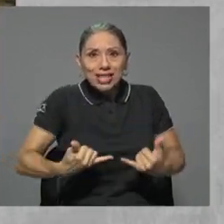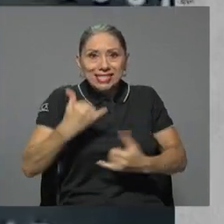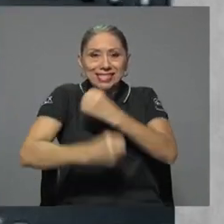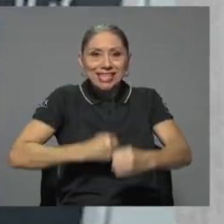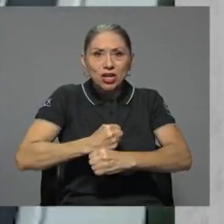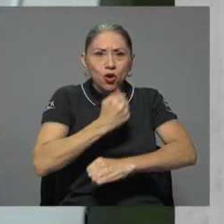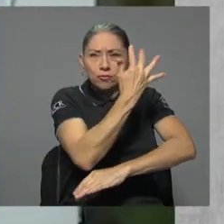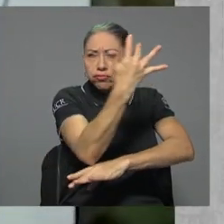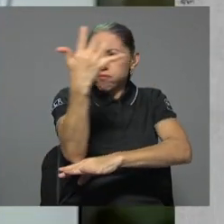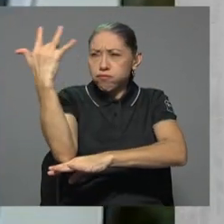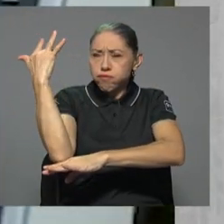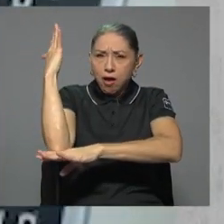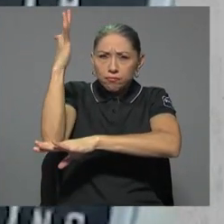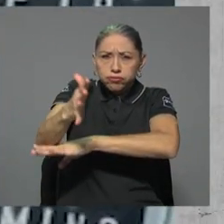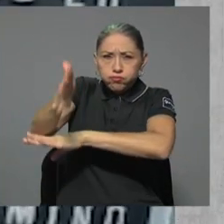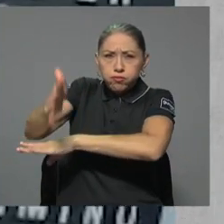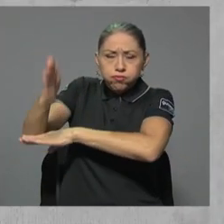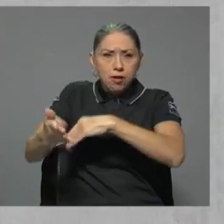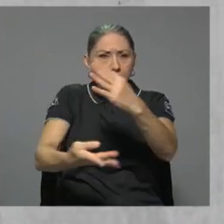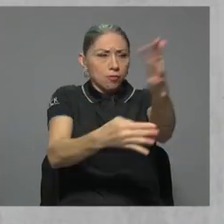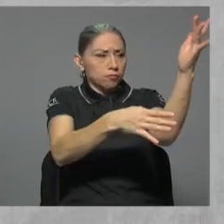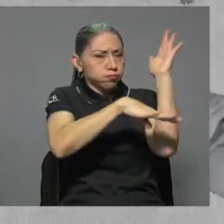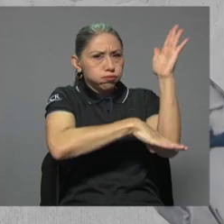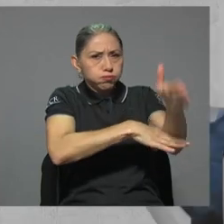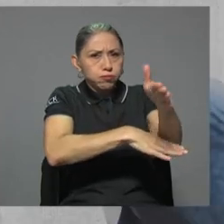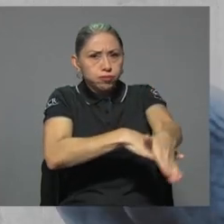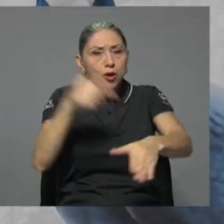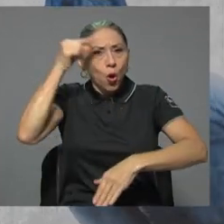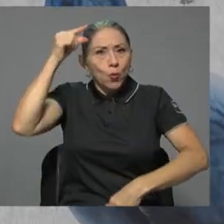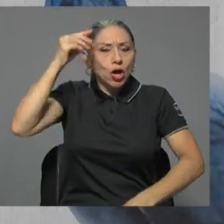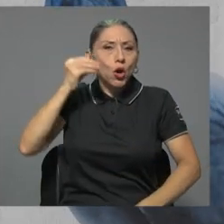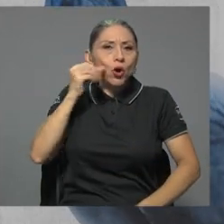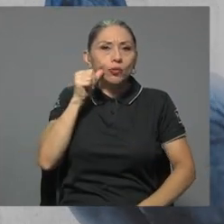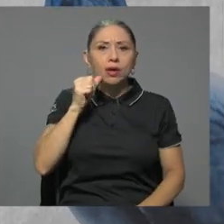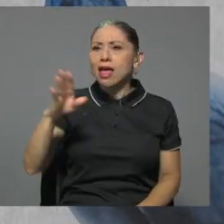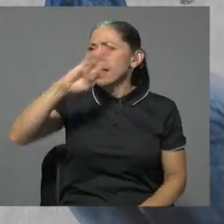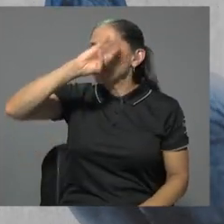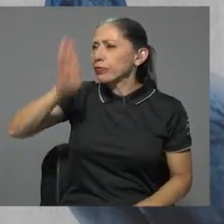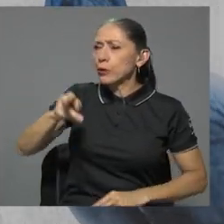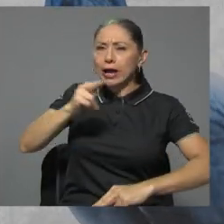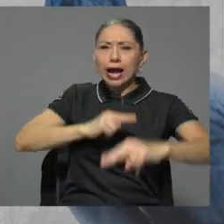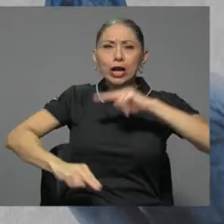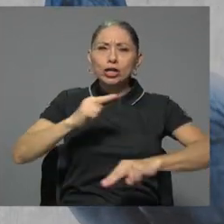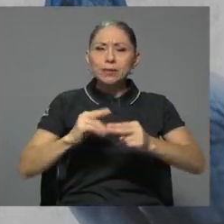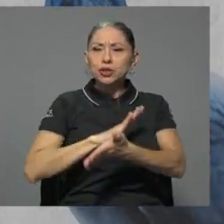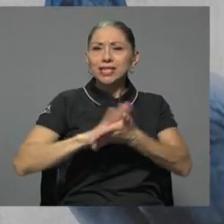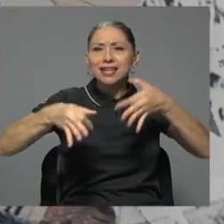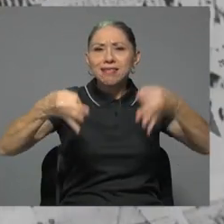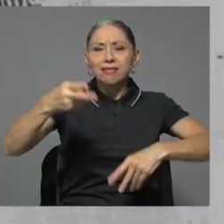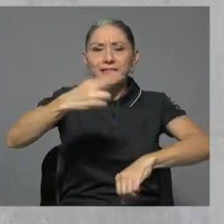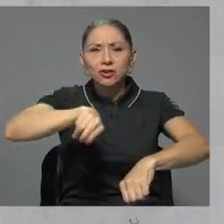deforestación ocurrió durante el gobierno de Aria Sánchez. Nunca negociaremos sobre la dignidad nacional.